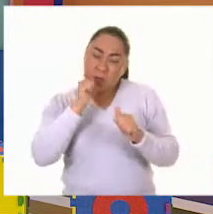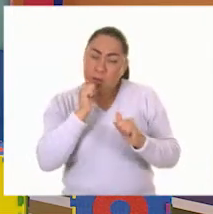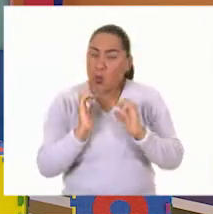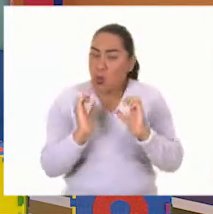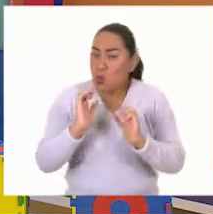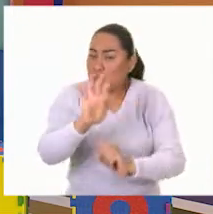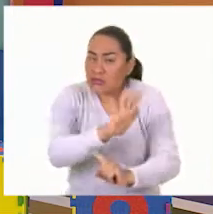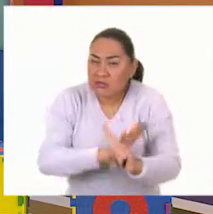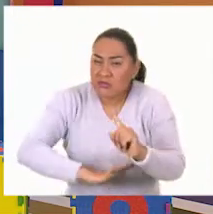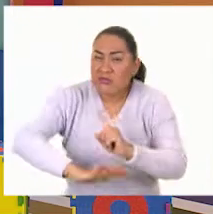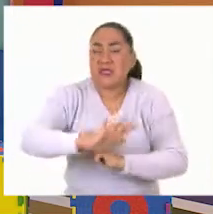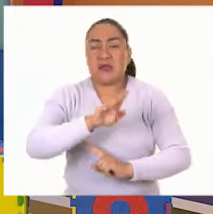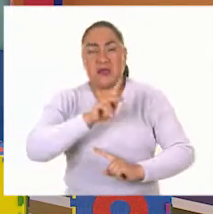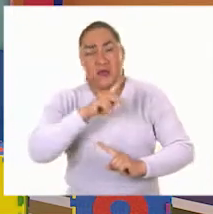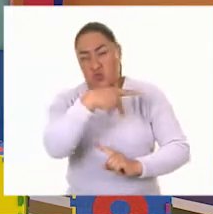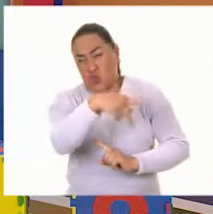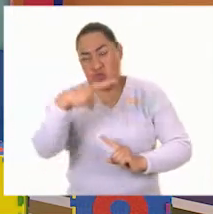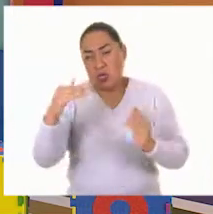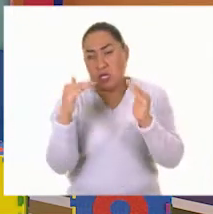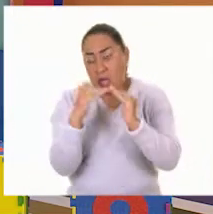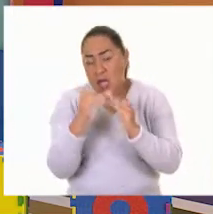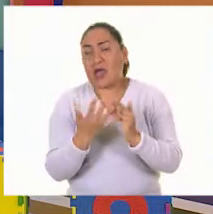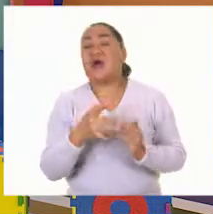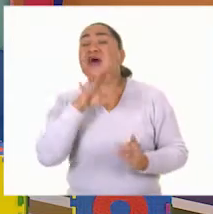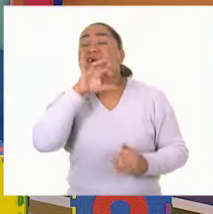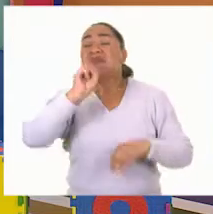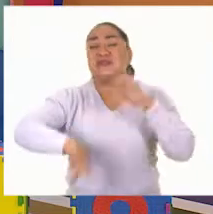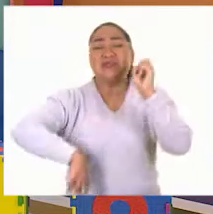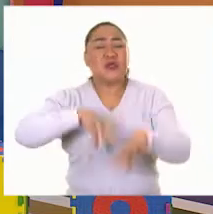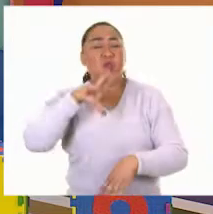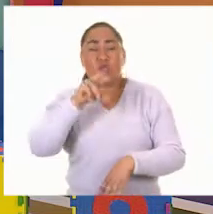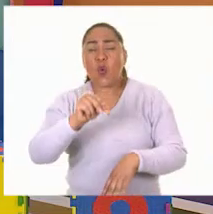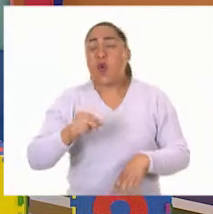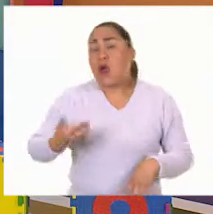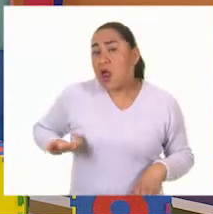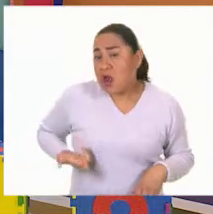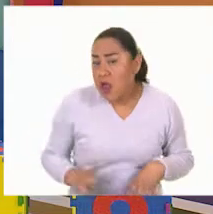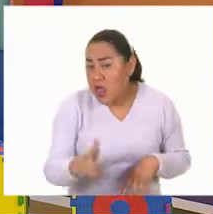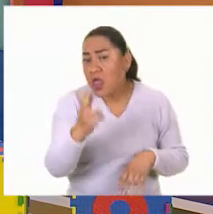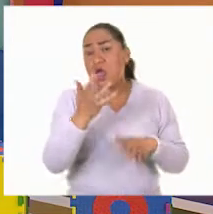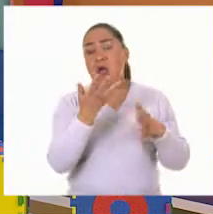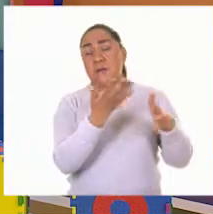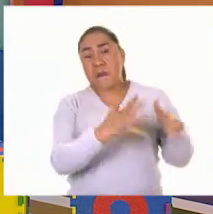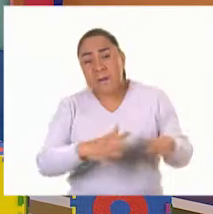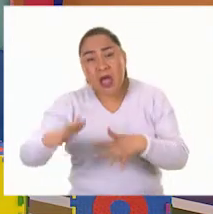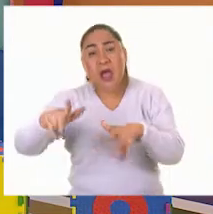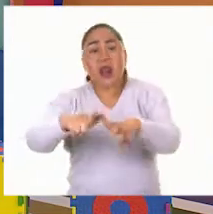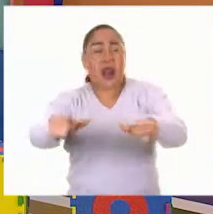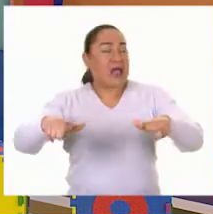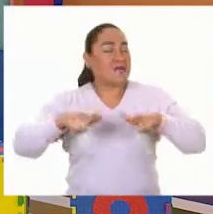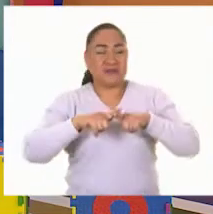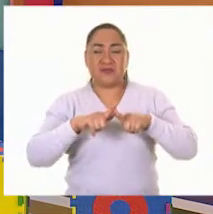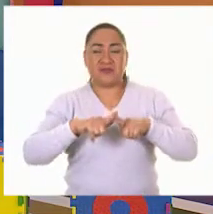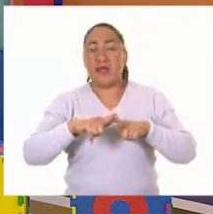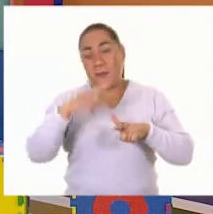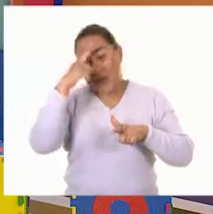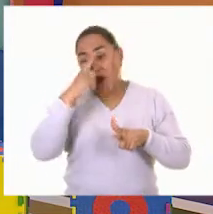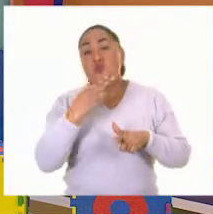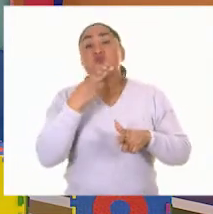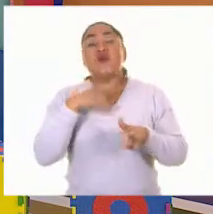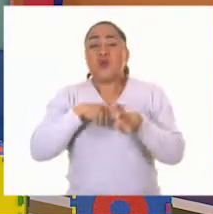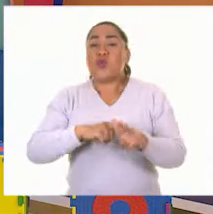evitemos tirar basura en los ríos, en los mares, en los lagos, para que sigamos disfrutando de esos espacios y podamos